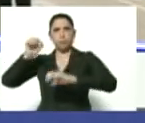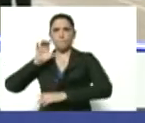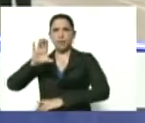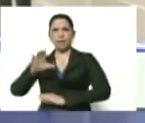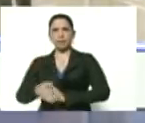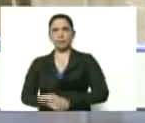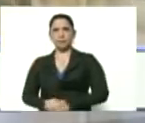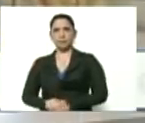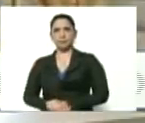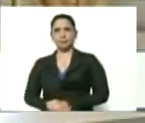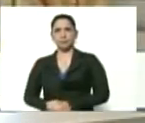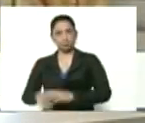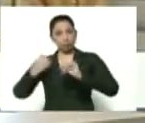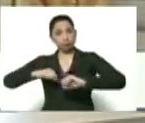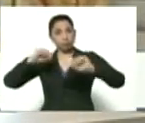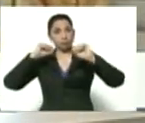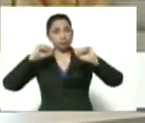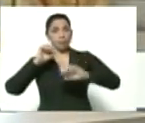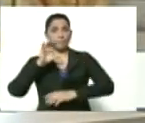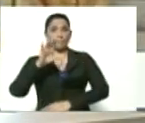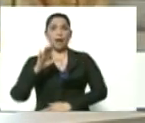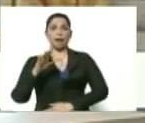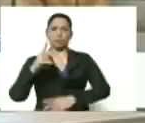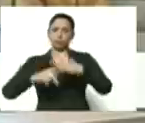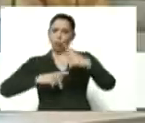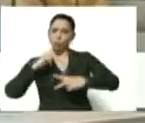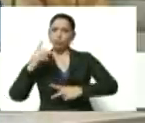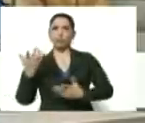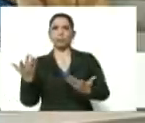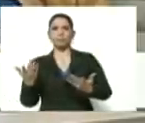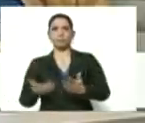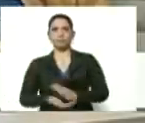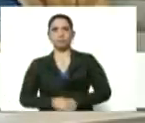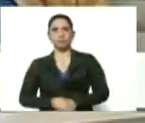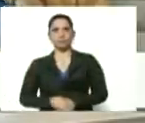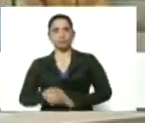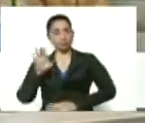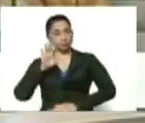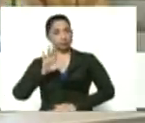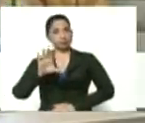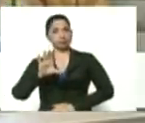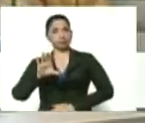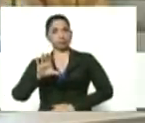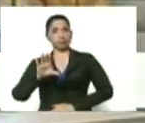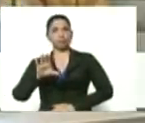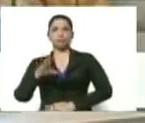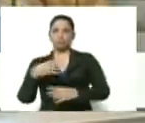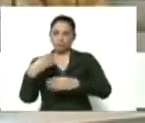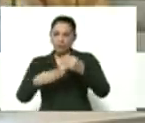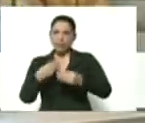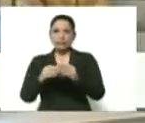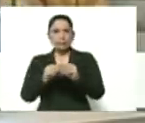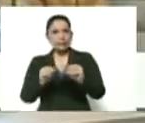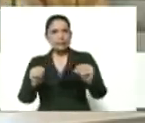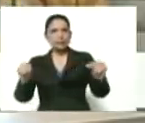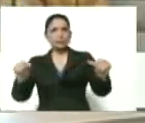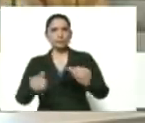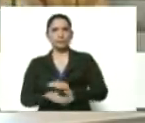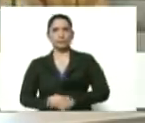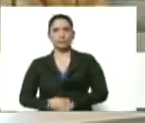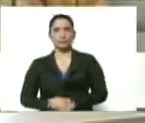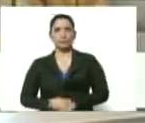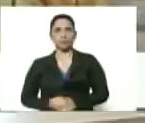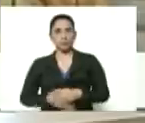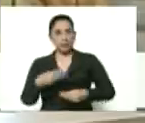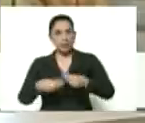¡Que viva la patria! ¡La patria productiva! ¡La patria hecha tierra! ¡Hecha